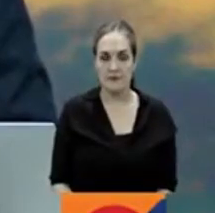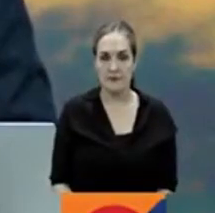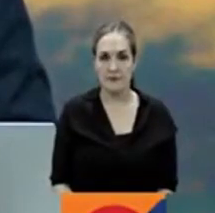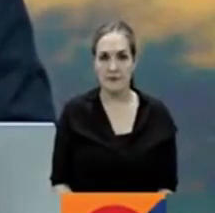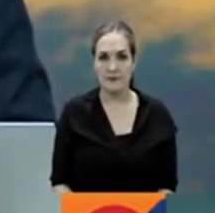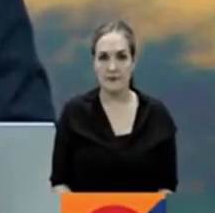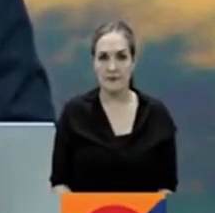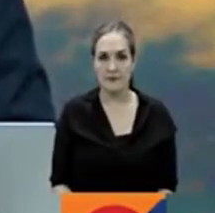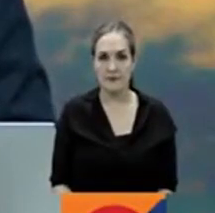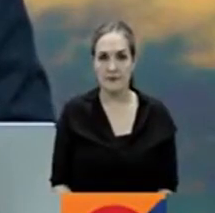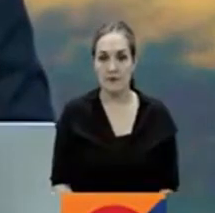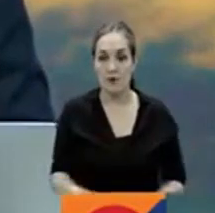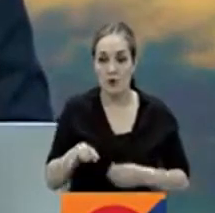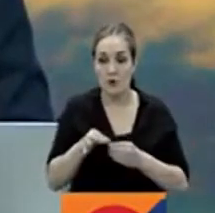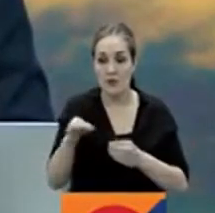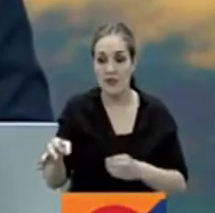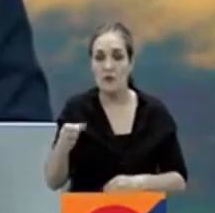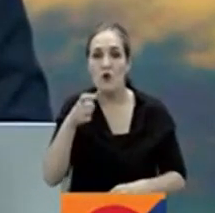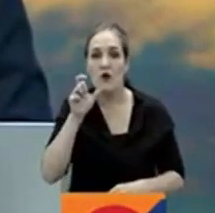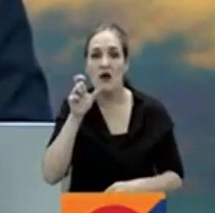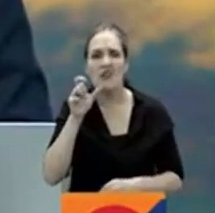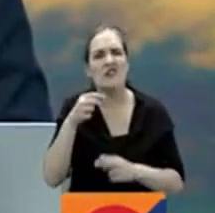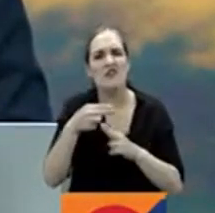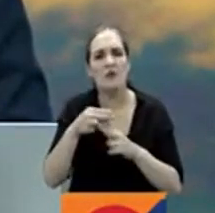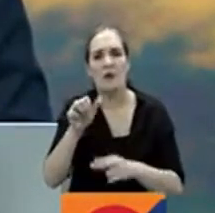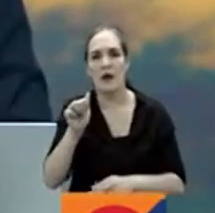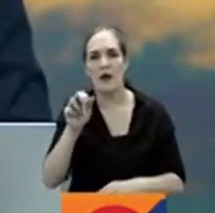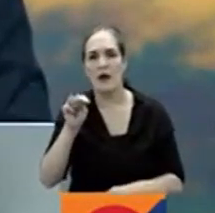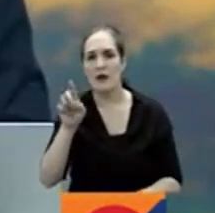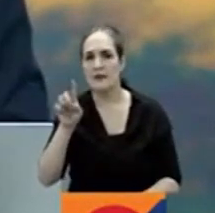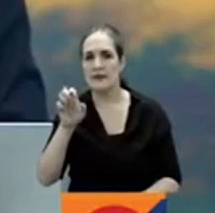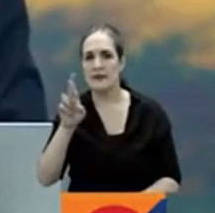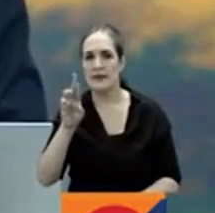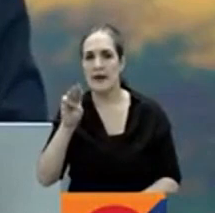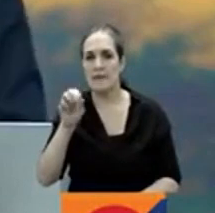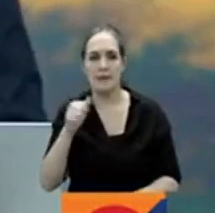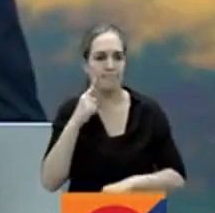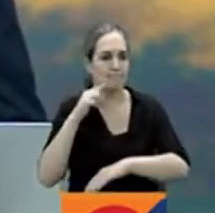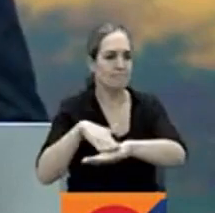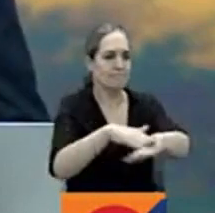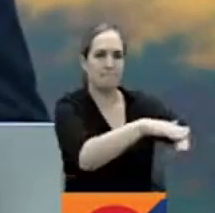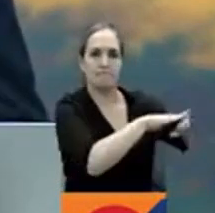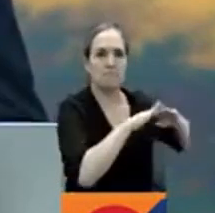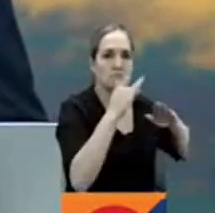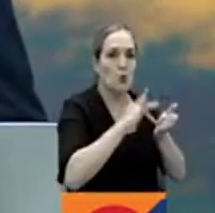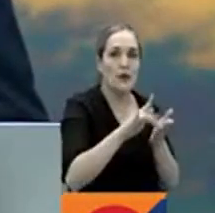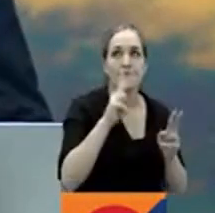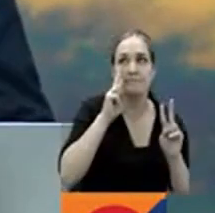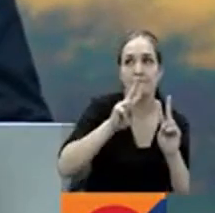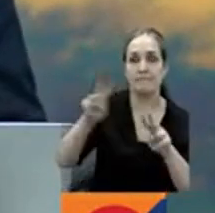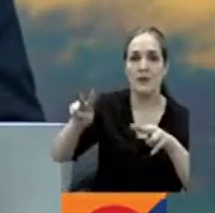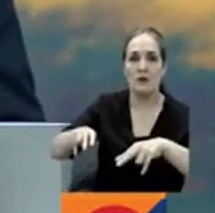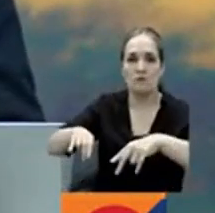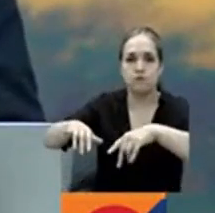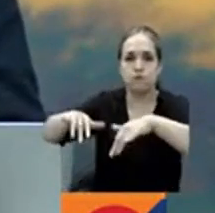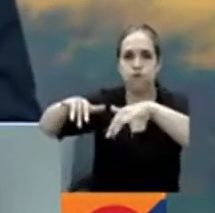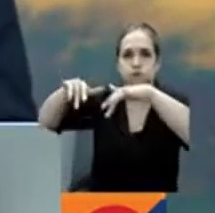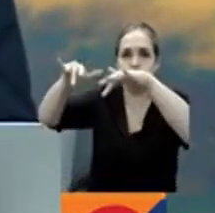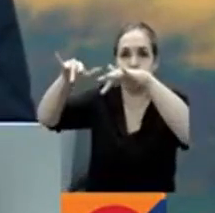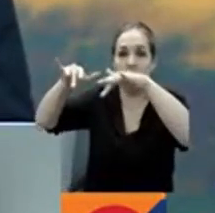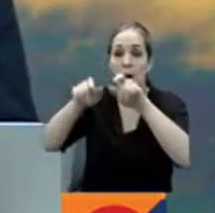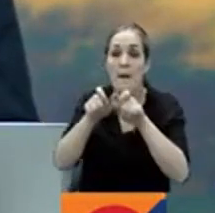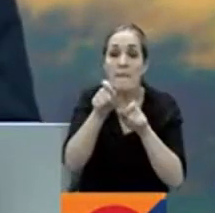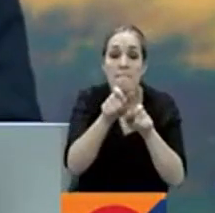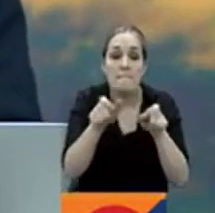En Anserma Caldas declararon la calamidad pública debido a la actividad del volcán Nevado del Ruiz. Hay preocupación por los mineros que trabajan a